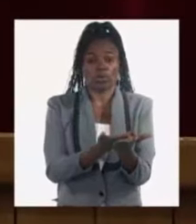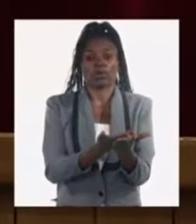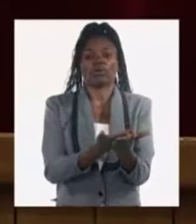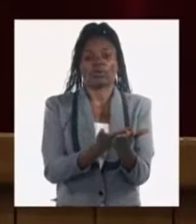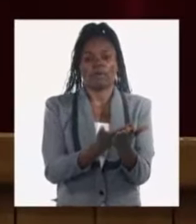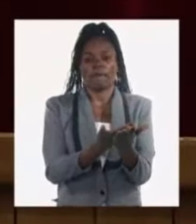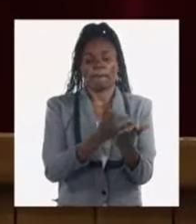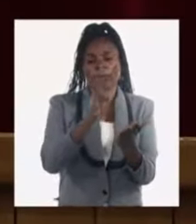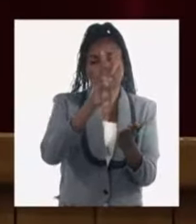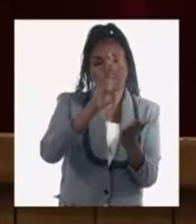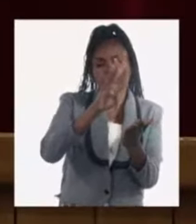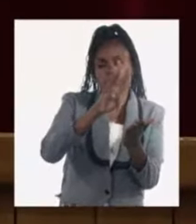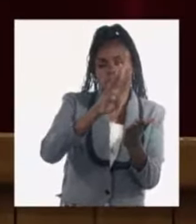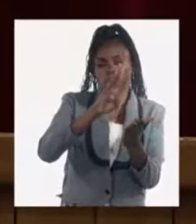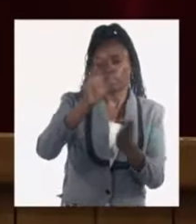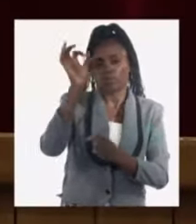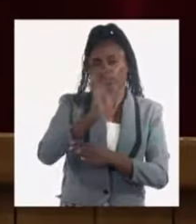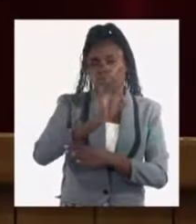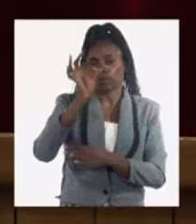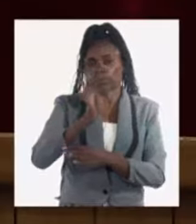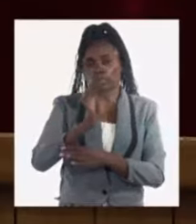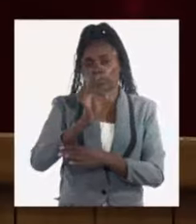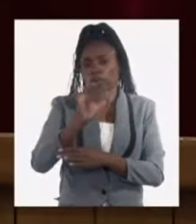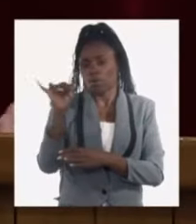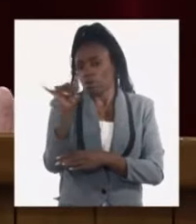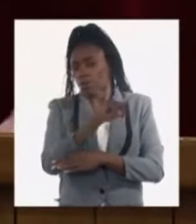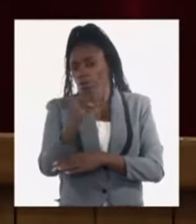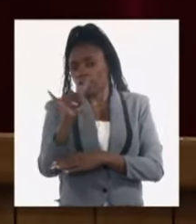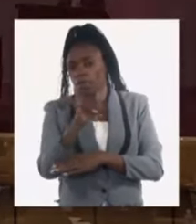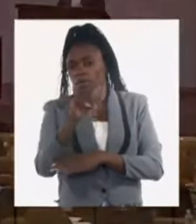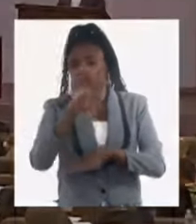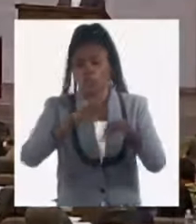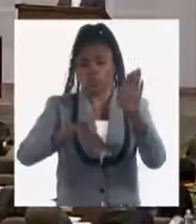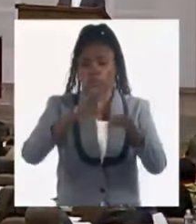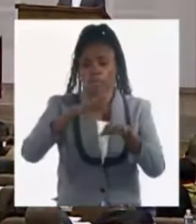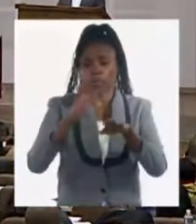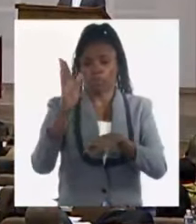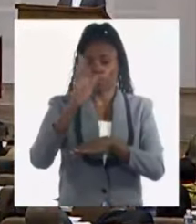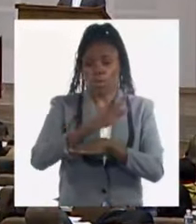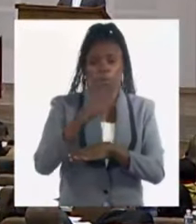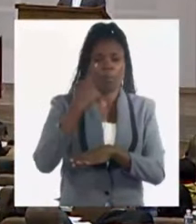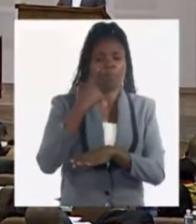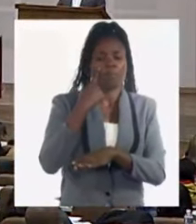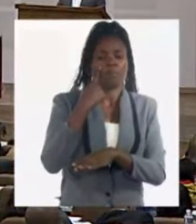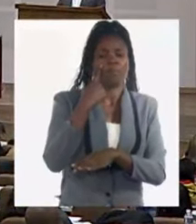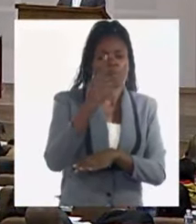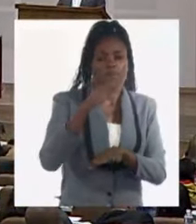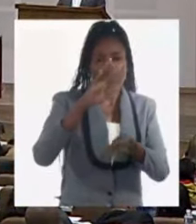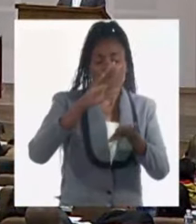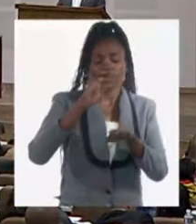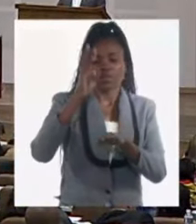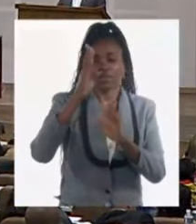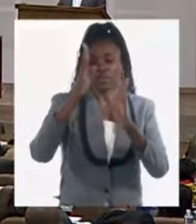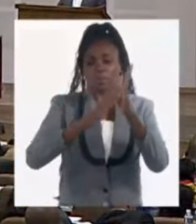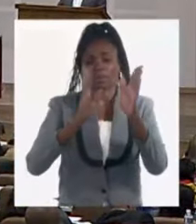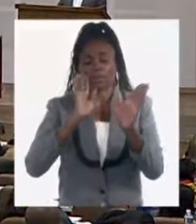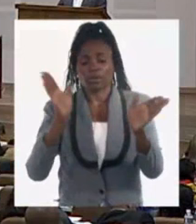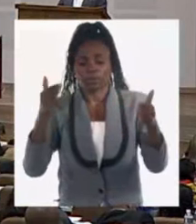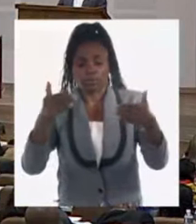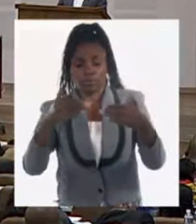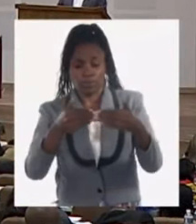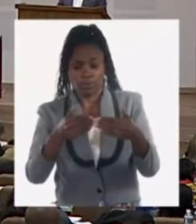entorno de un 3% e incluso por el comportamiento que hemos venido midiendo en los 3 trimestres ya concluidos